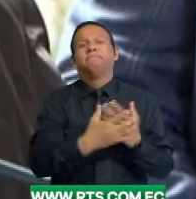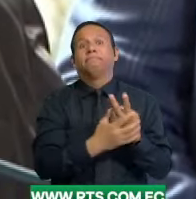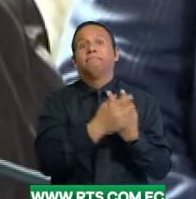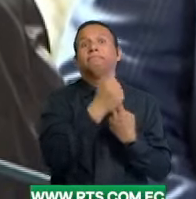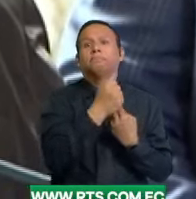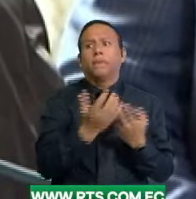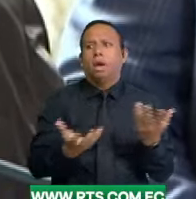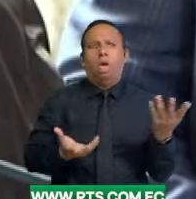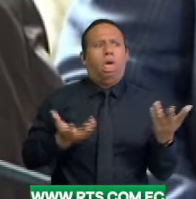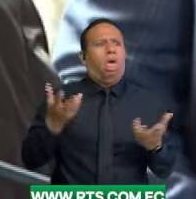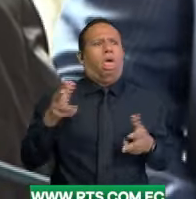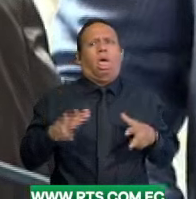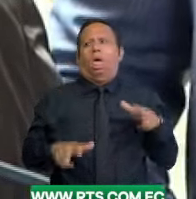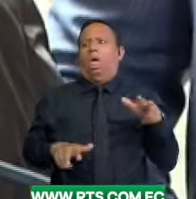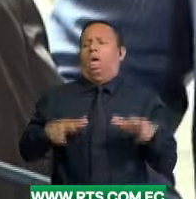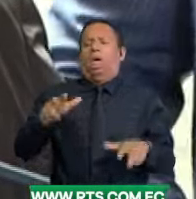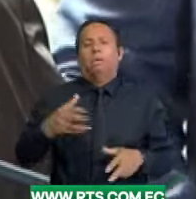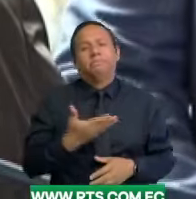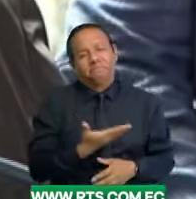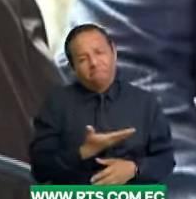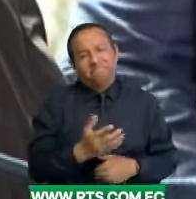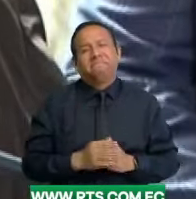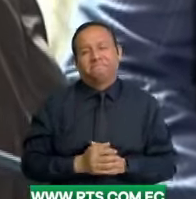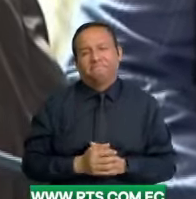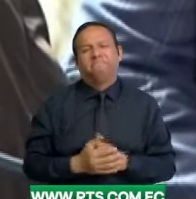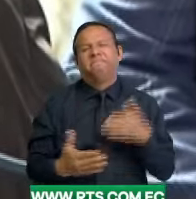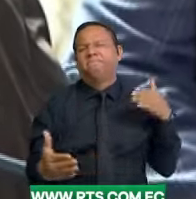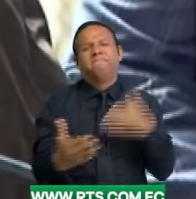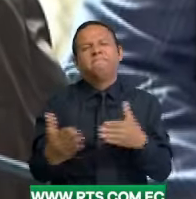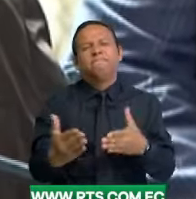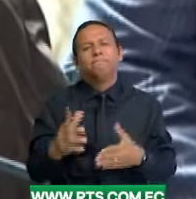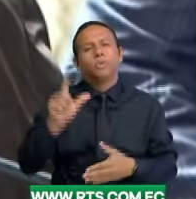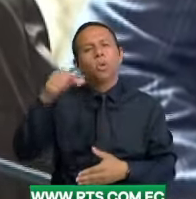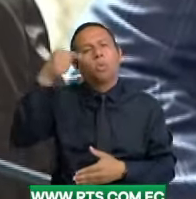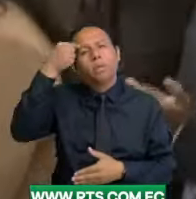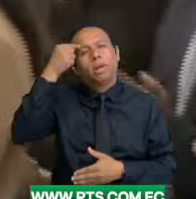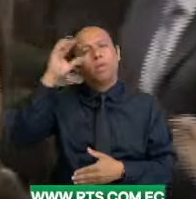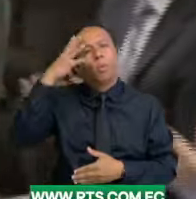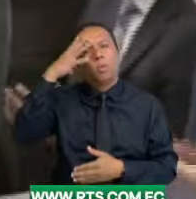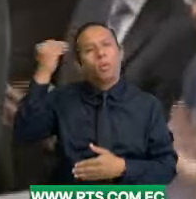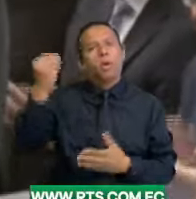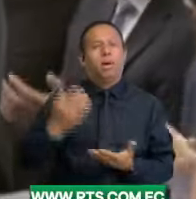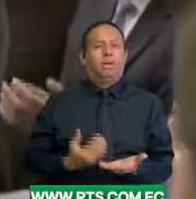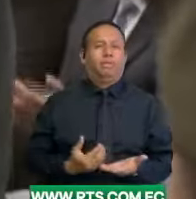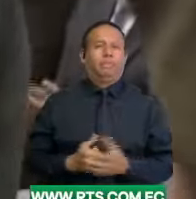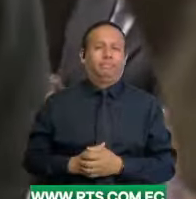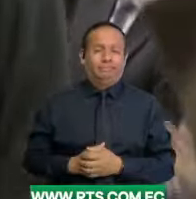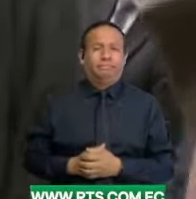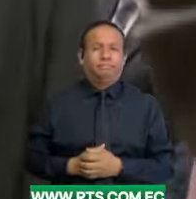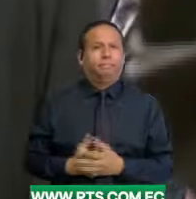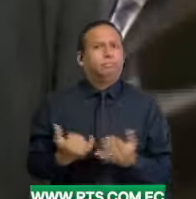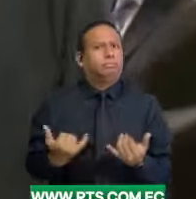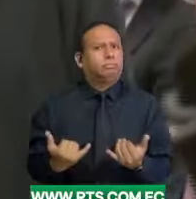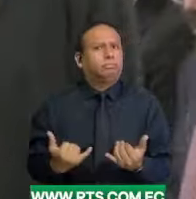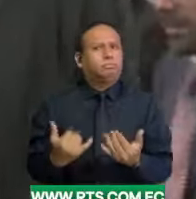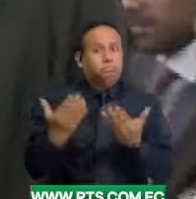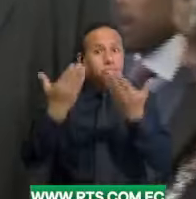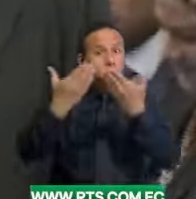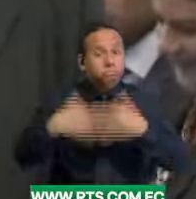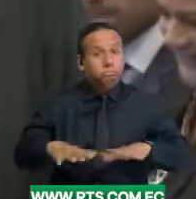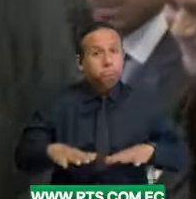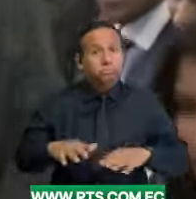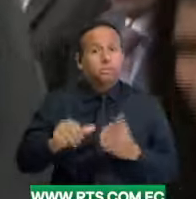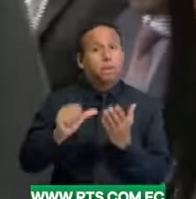ahogados para que seguir atacando al gobierno del presidente de Nuevo A. Al término de esta convocatoria, la ministra Palencia